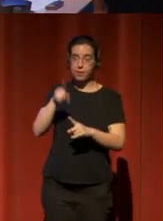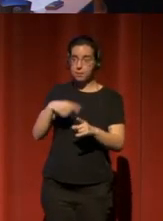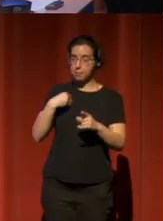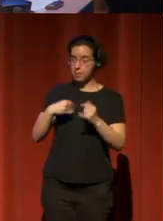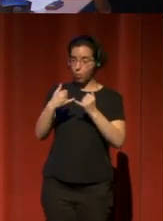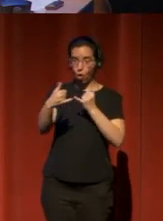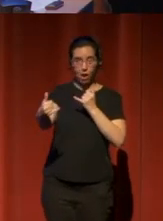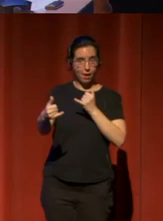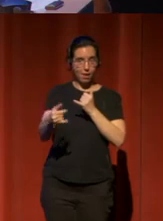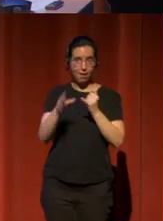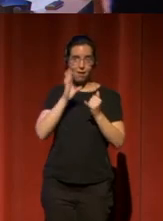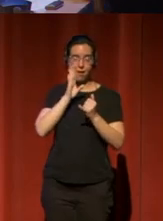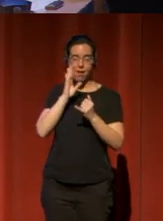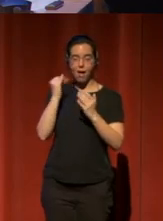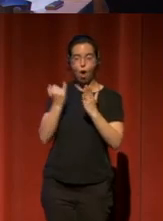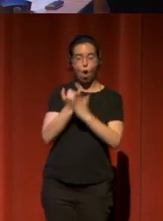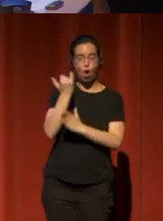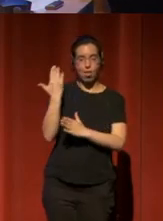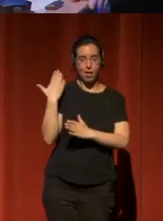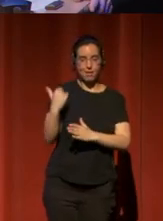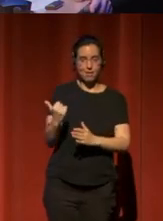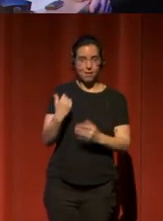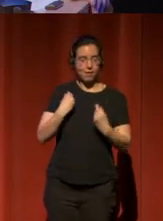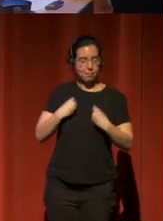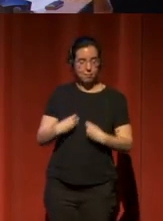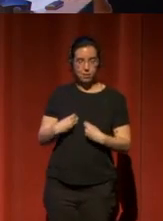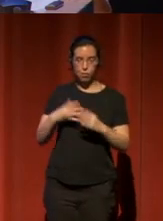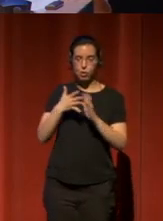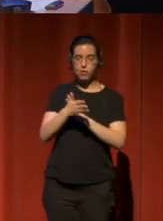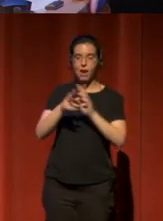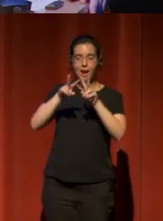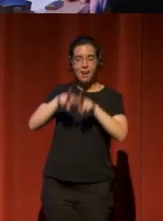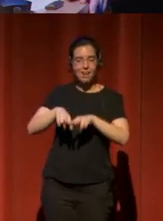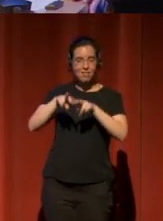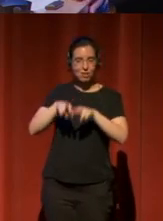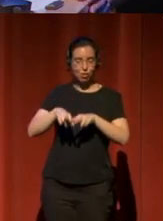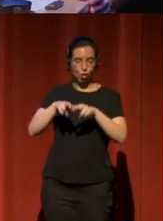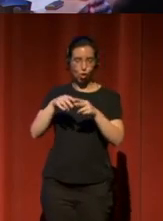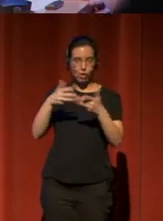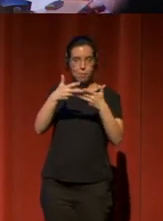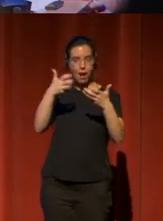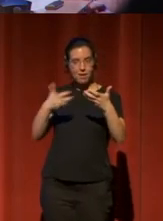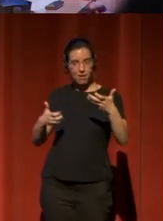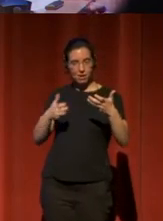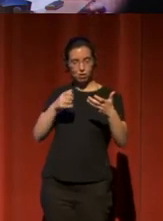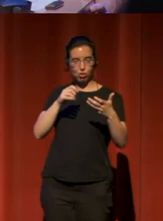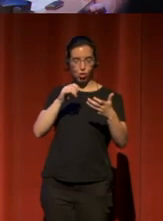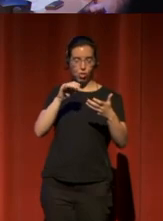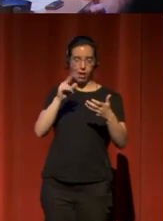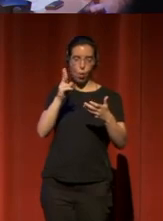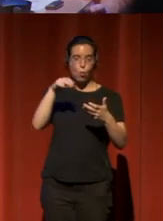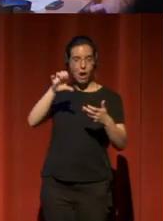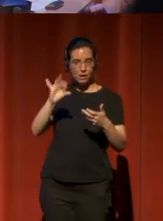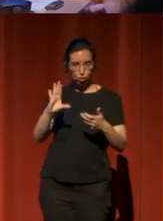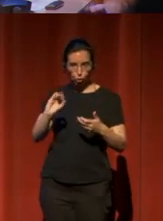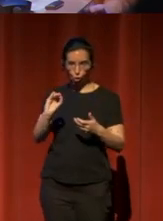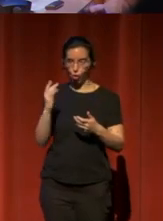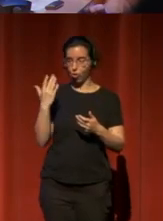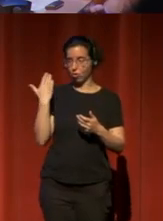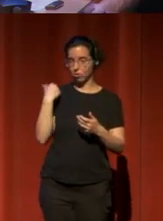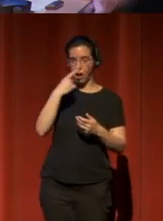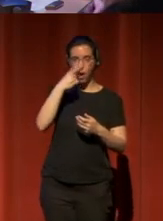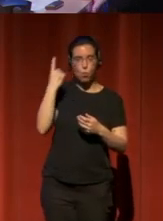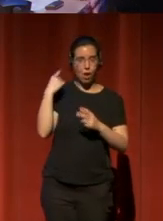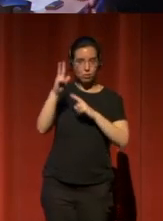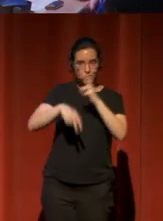como se ha hablado en la jornada de ayer, la revisión del manifiesto IFLE-UNESCO, que, como sabéis, se ha actualizado hace un